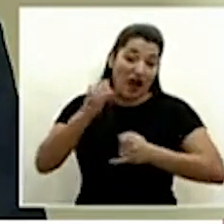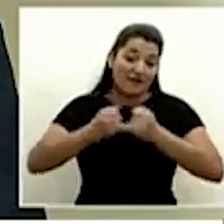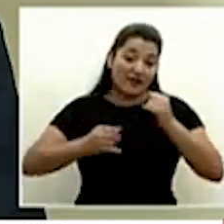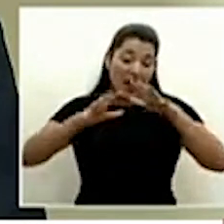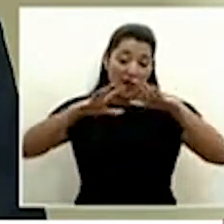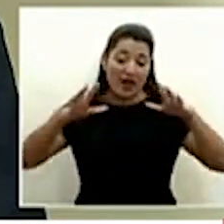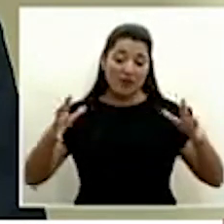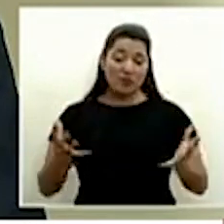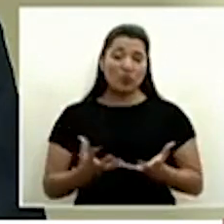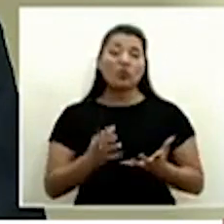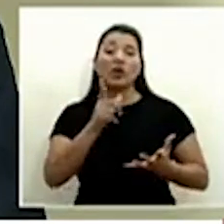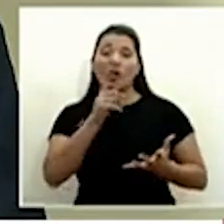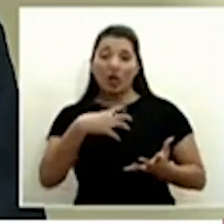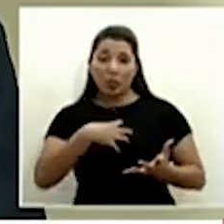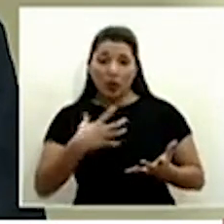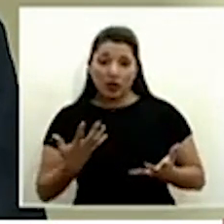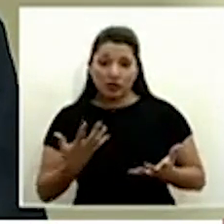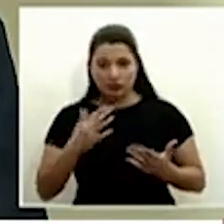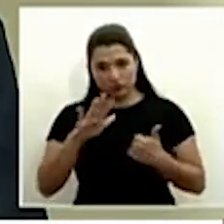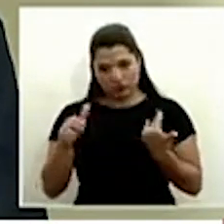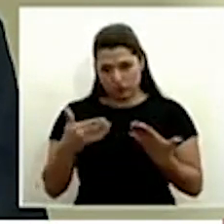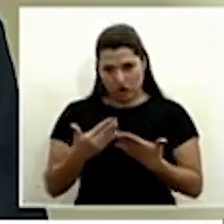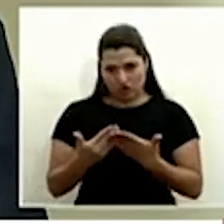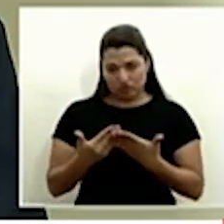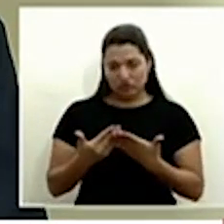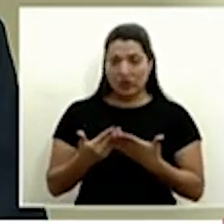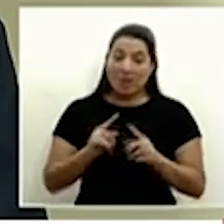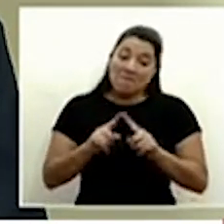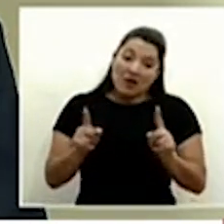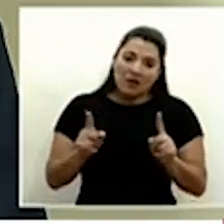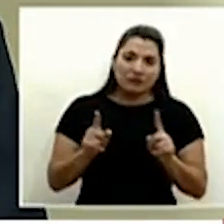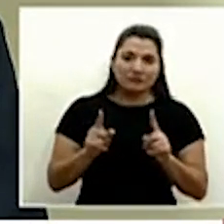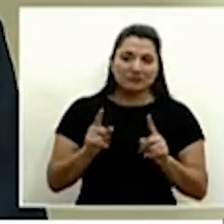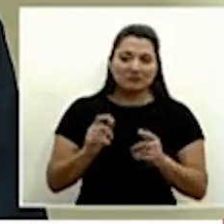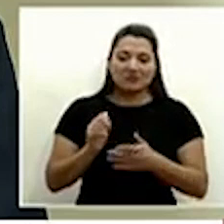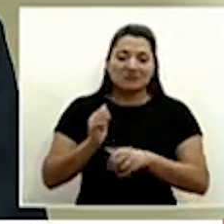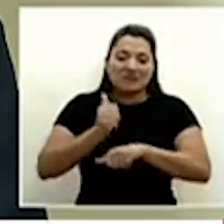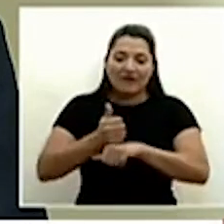pero bueno estas circunstancias son especiales y extraordinarias bajo esa tesis